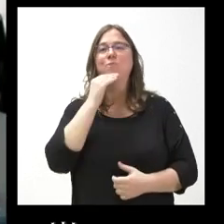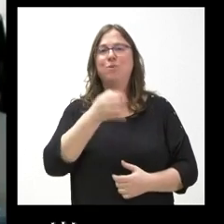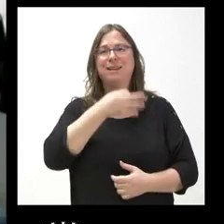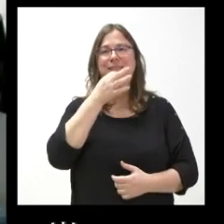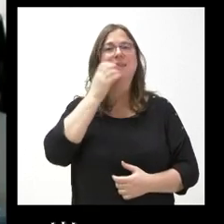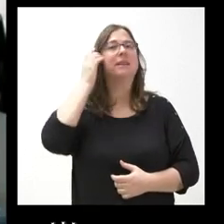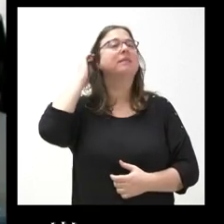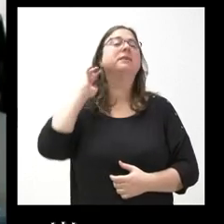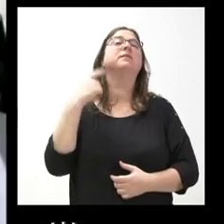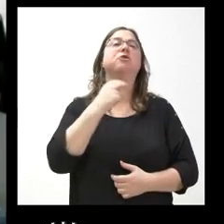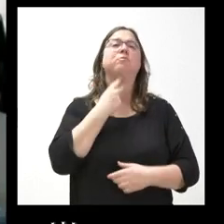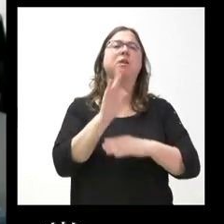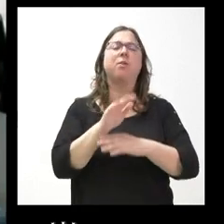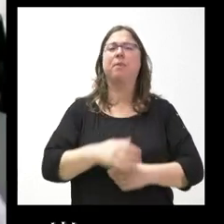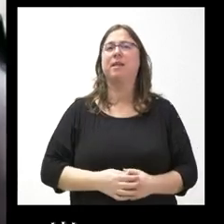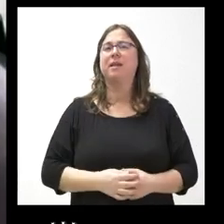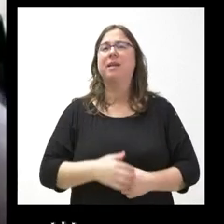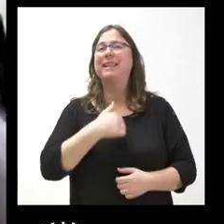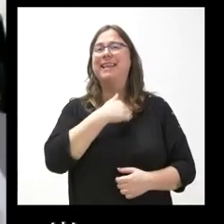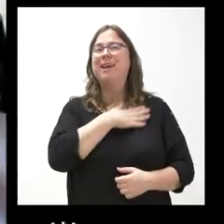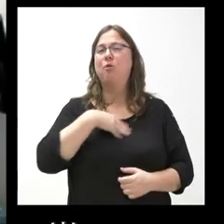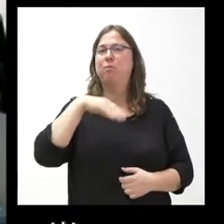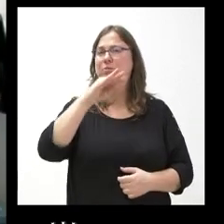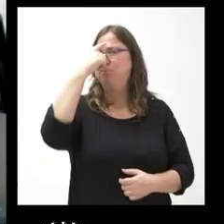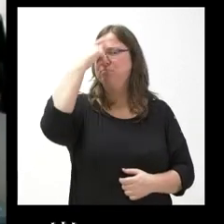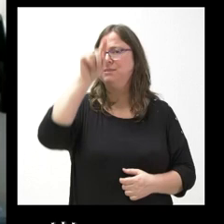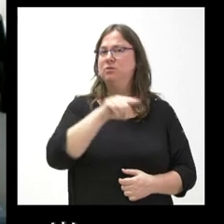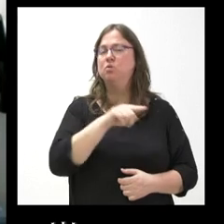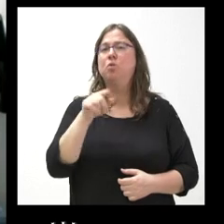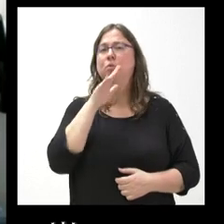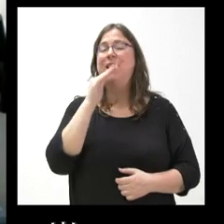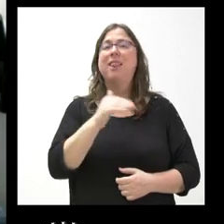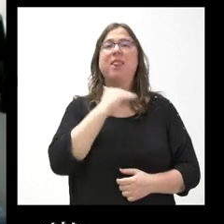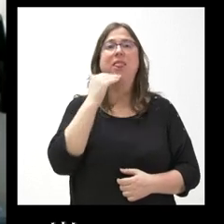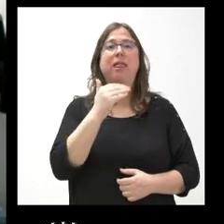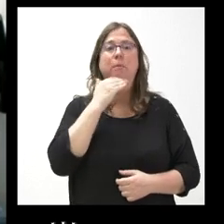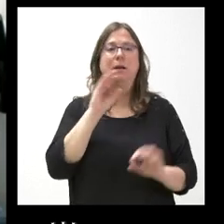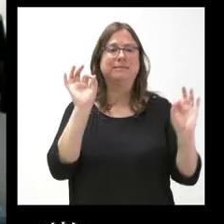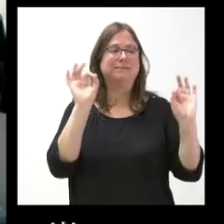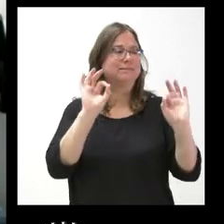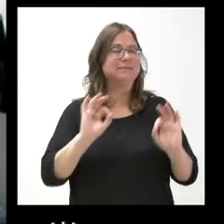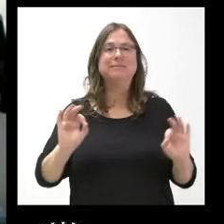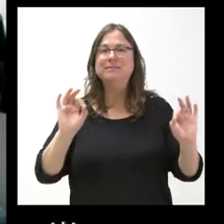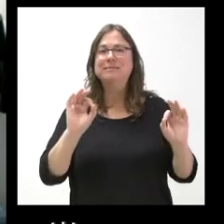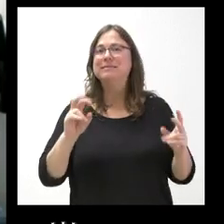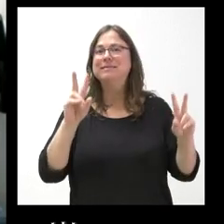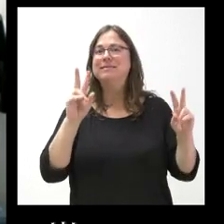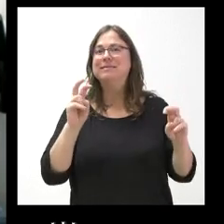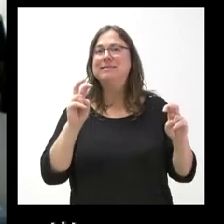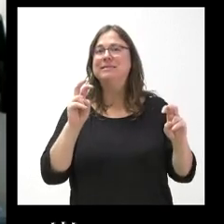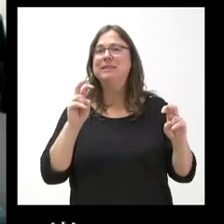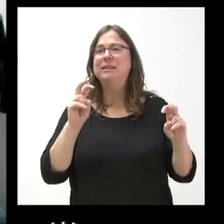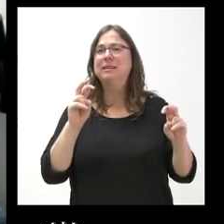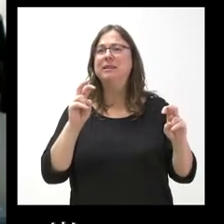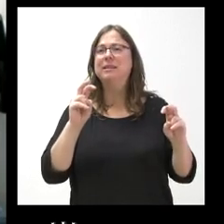señor Carrió. Yo le quería preguntar a ver si sabe por qué Zamora no aparece por ningún lado entre la apertura de dos